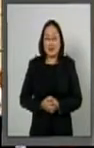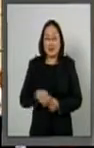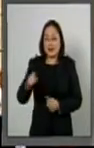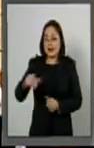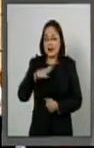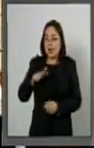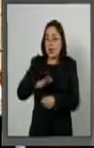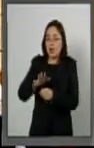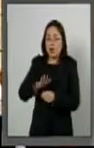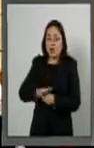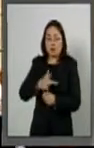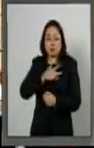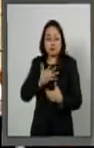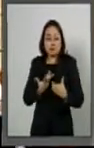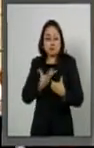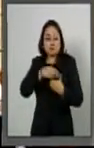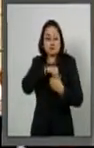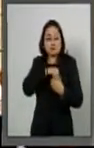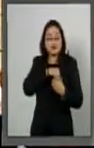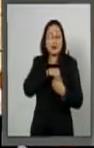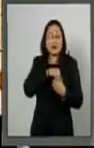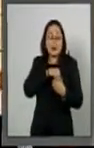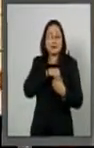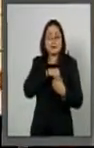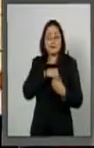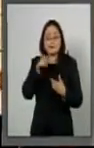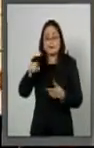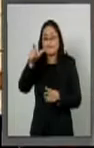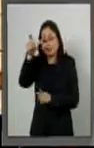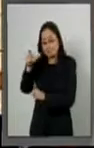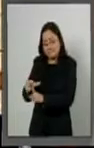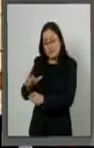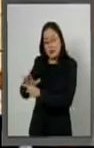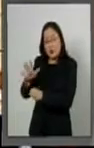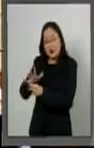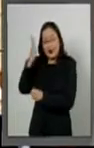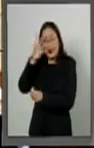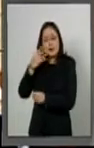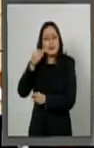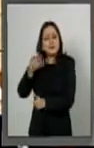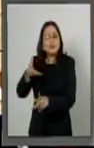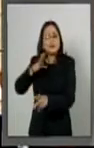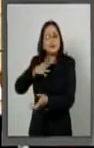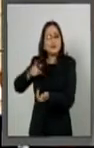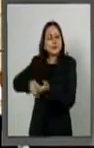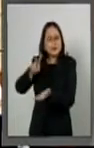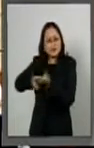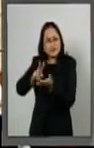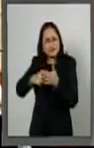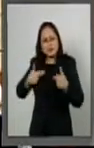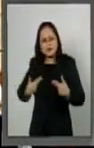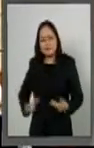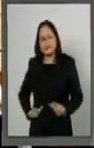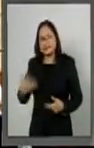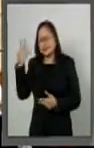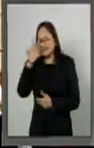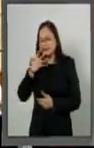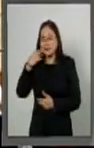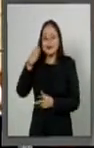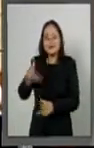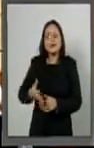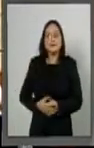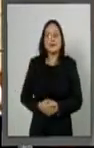especial en mi corazón, que eres una persona maravillosa, un ser humano hermoso, y que